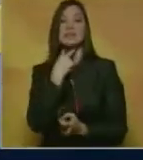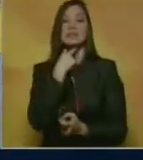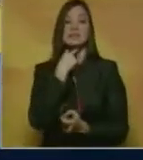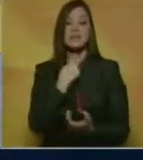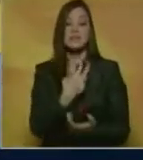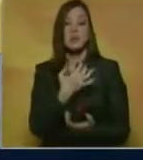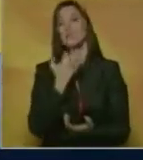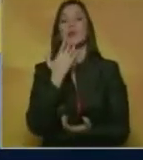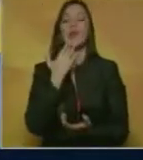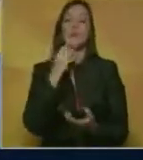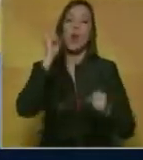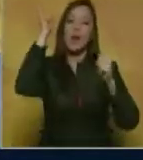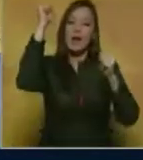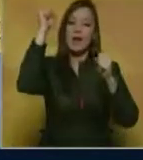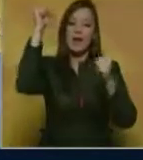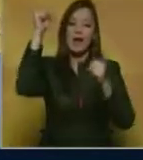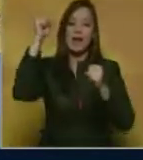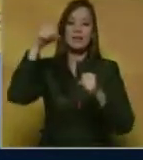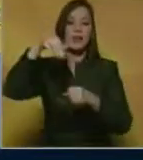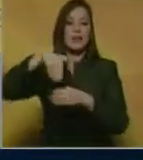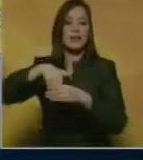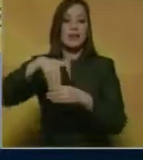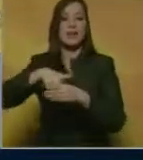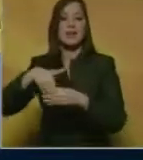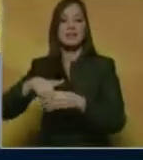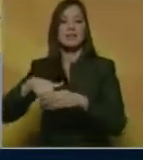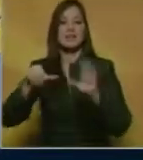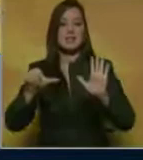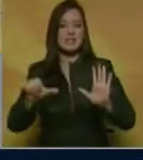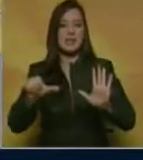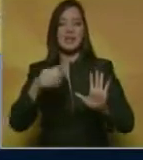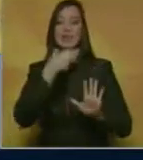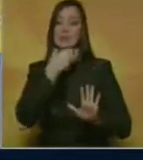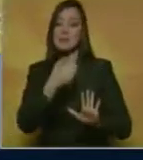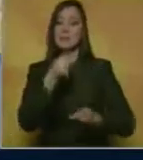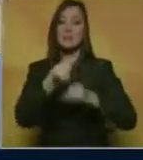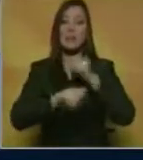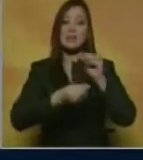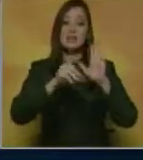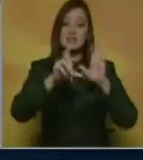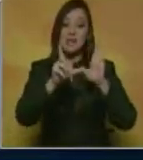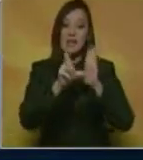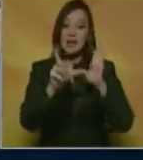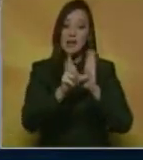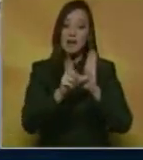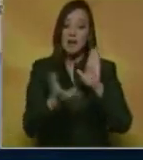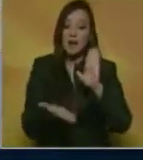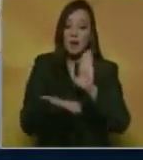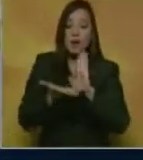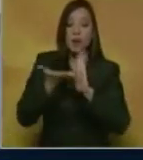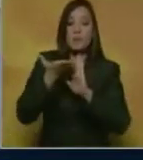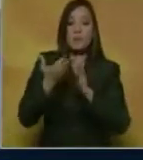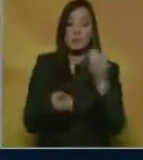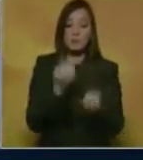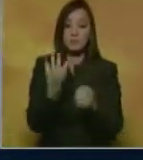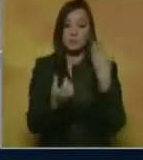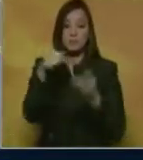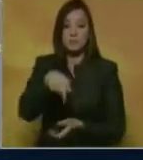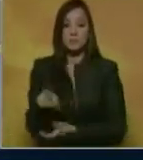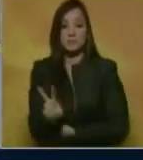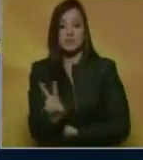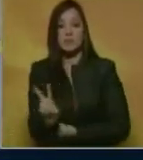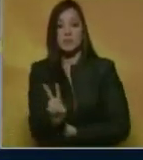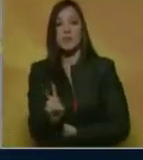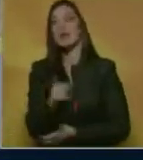ganar la Asamblea Nacional el próximo 6 de diciembre van a promover leyes que puedan aumentar la producción nacional para tener